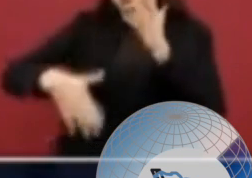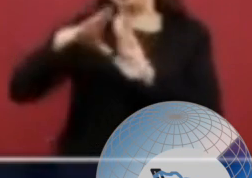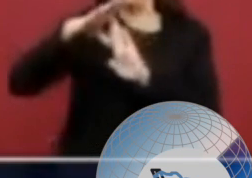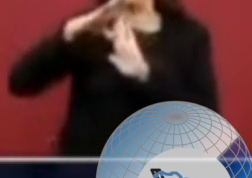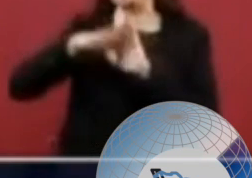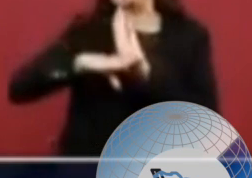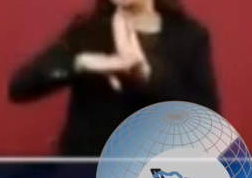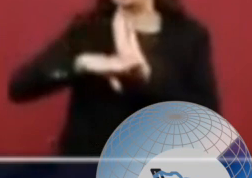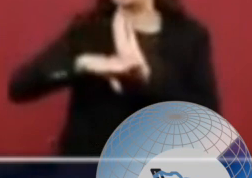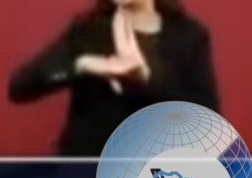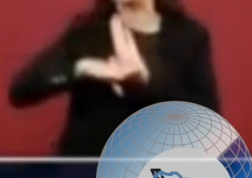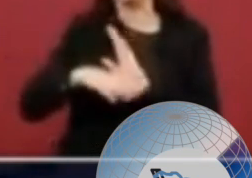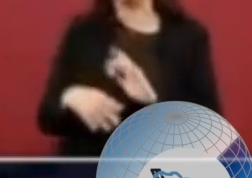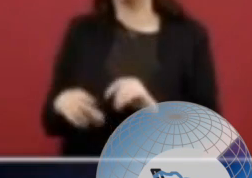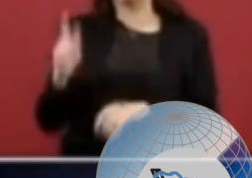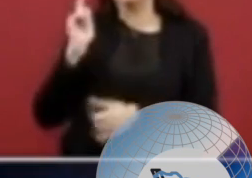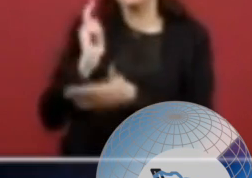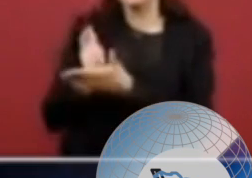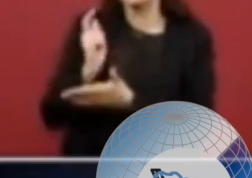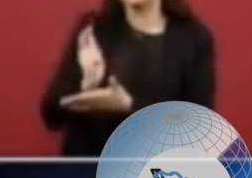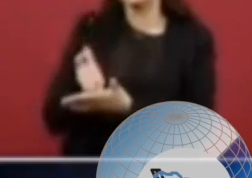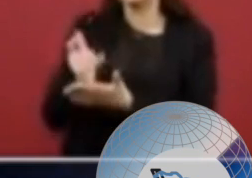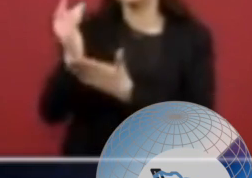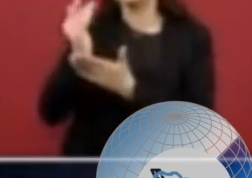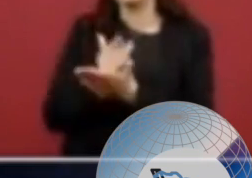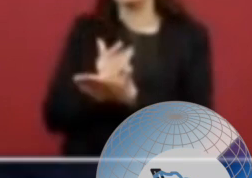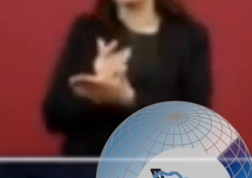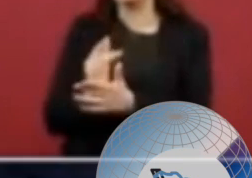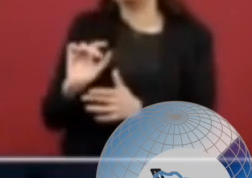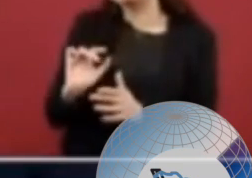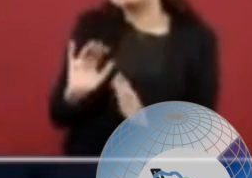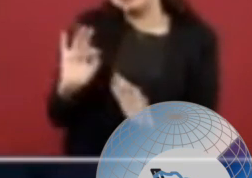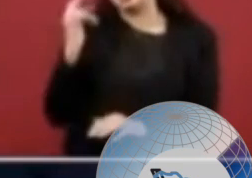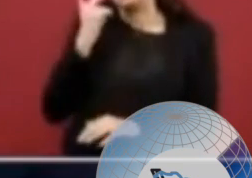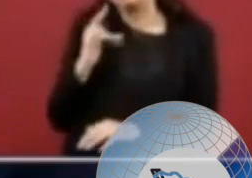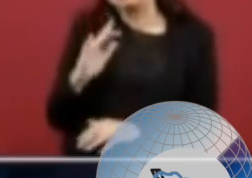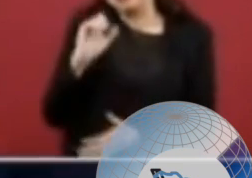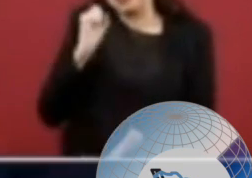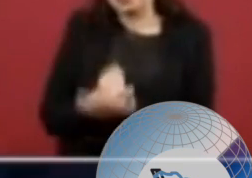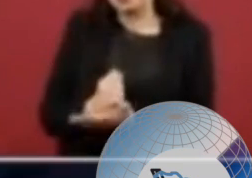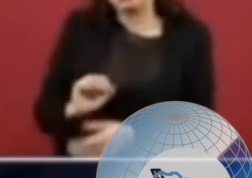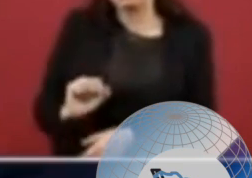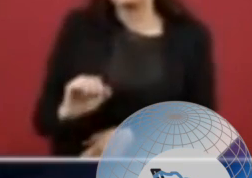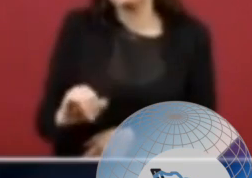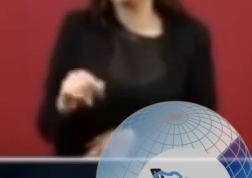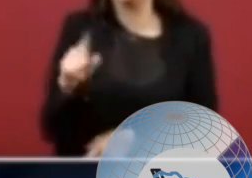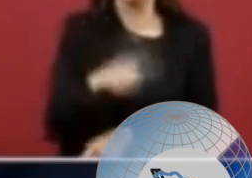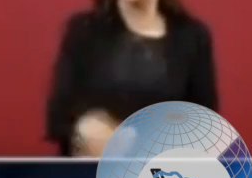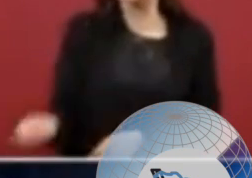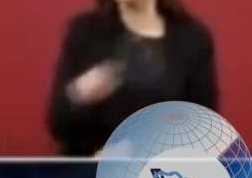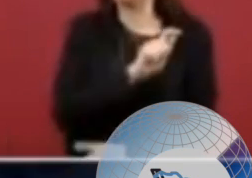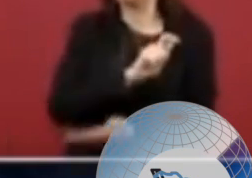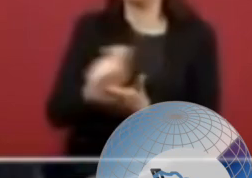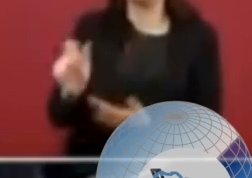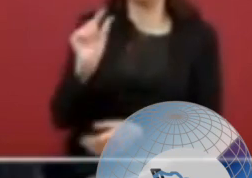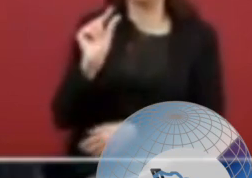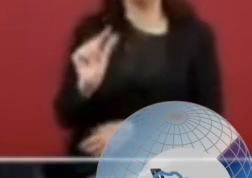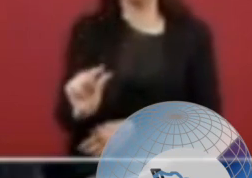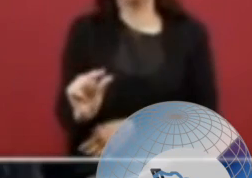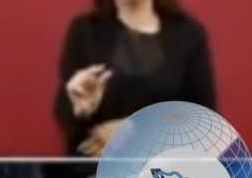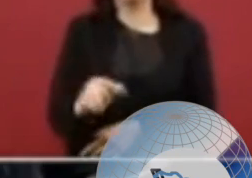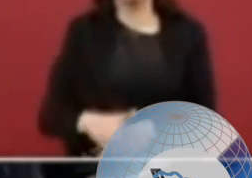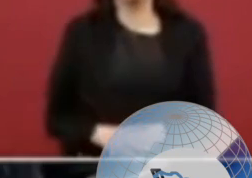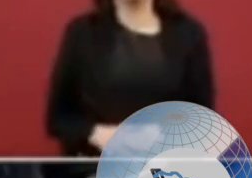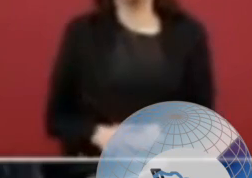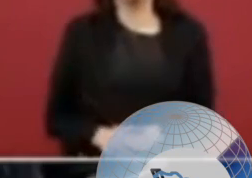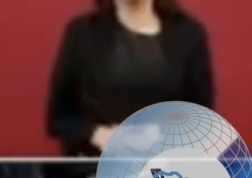de energía eléctrica, sería la tarifa más baja. Como